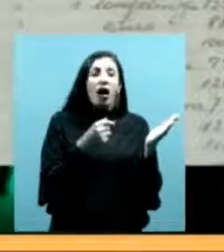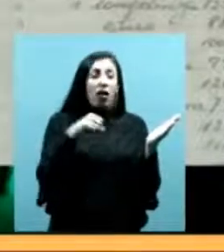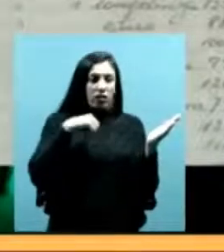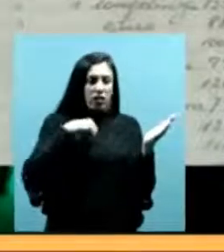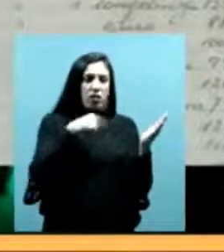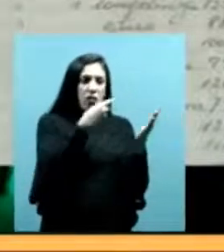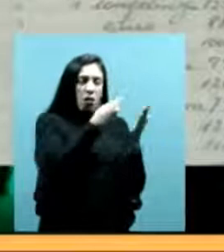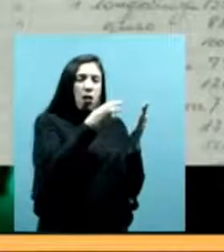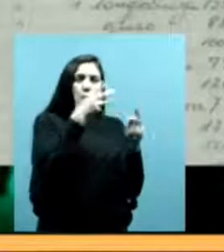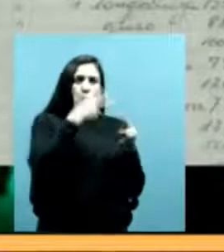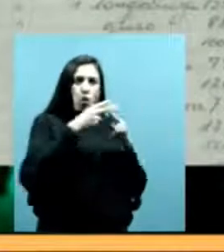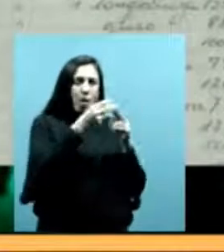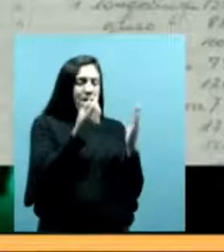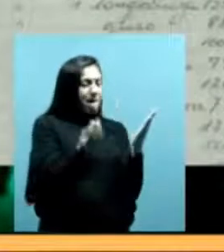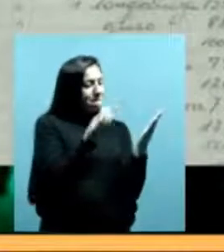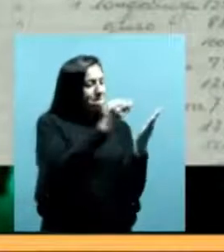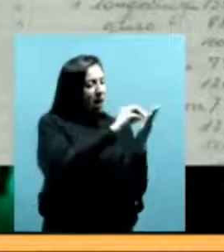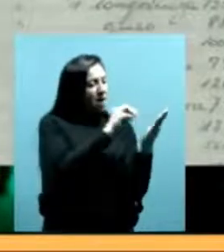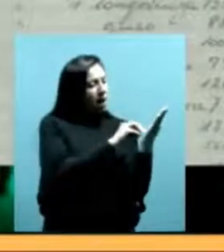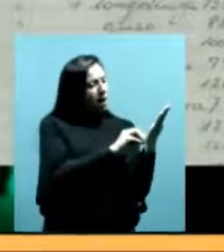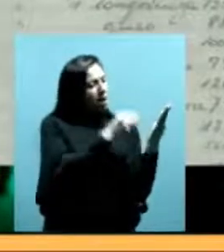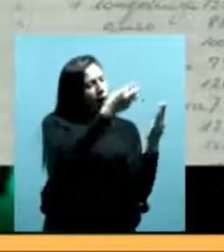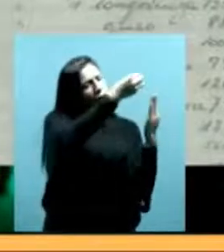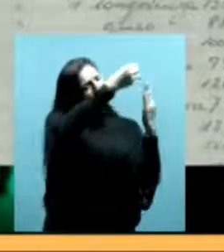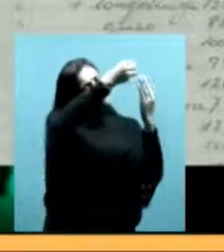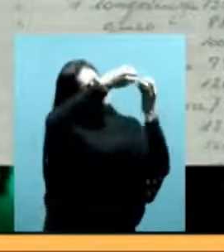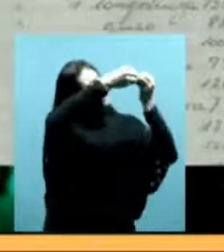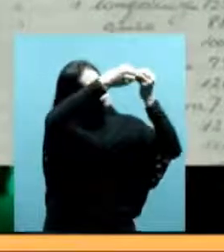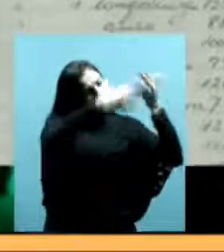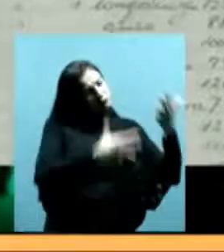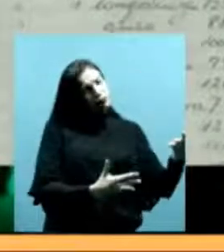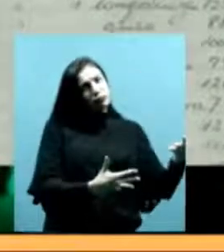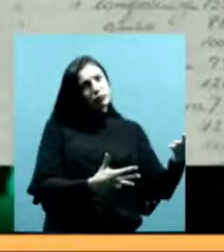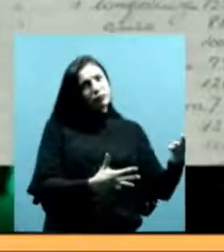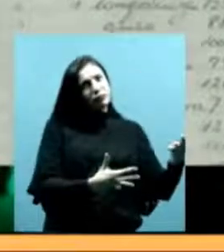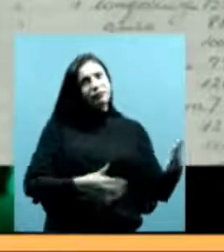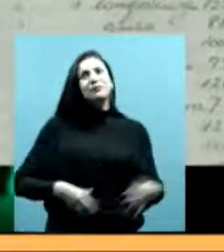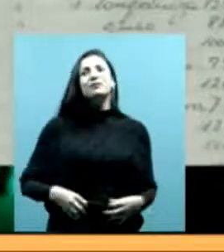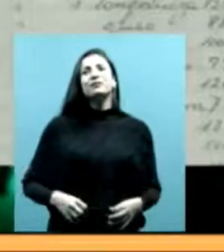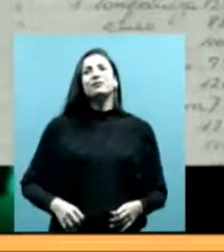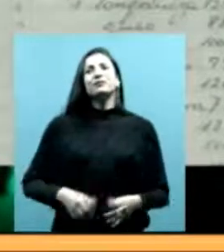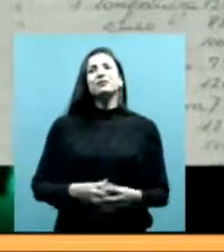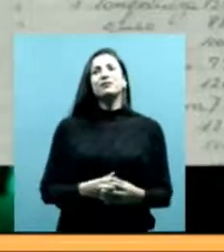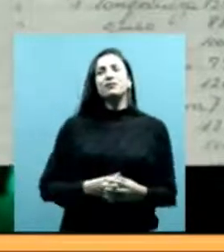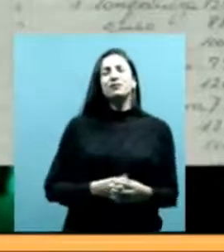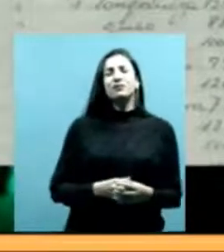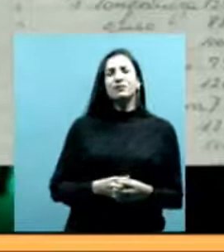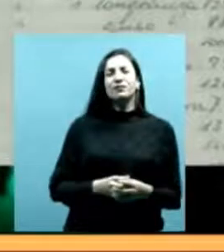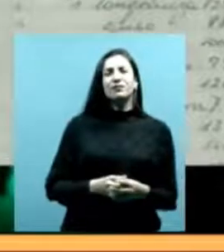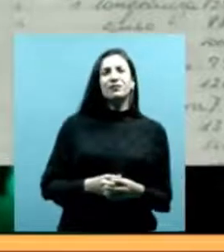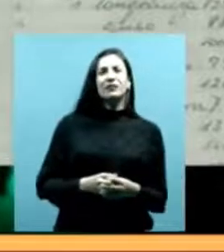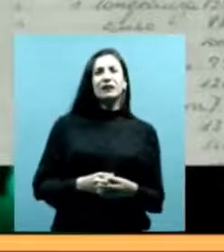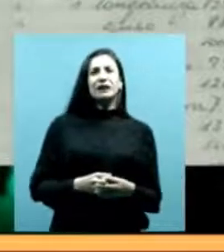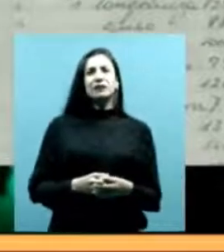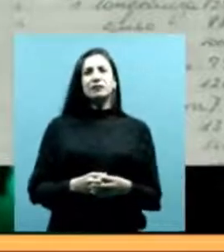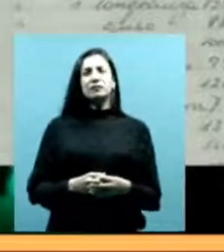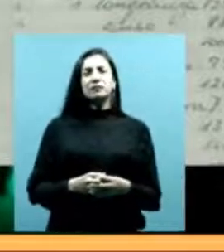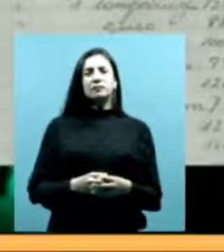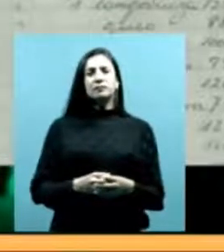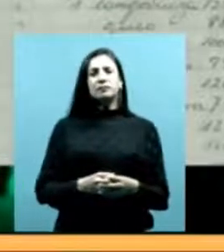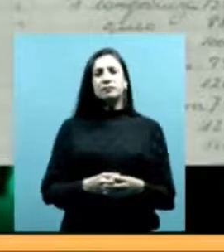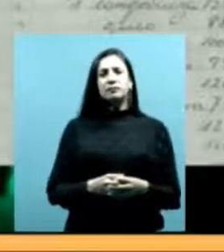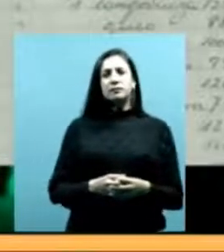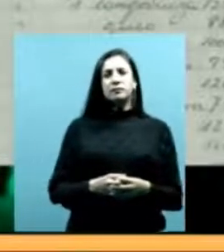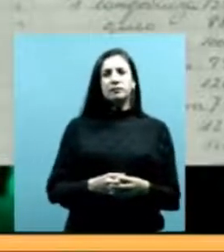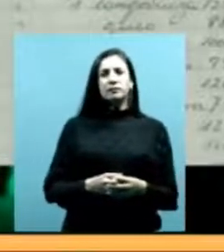y orejano es cuando no está señalado. ¿Sí? Entonces, usando esa metáfora Elisa Pechini dice,